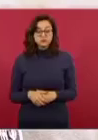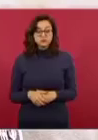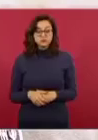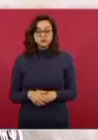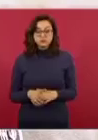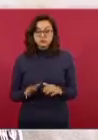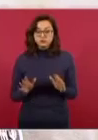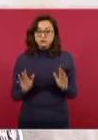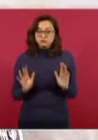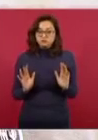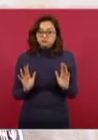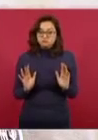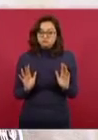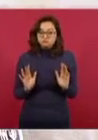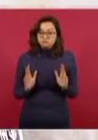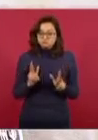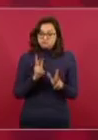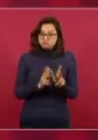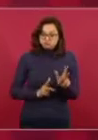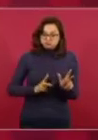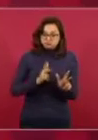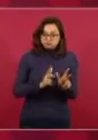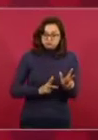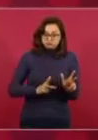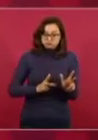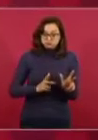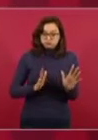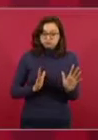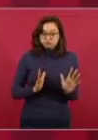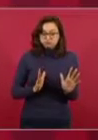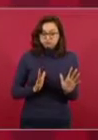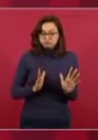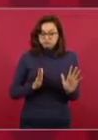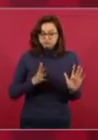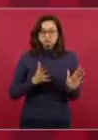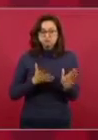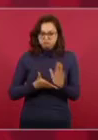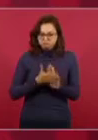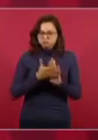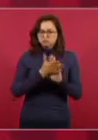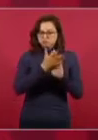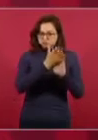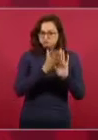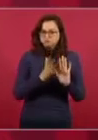Nosotros tenemos un compromiso